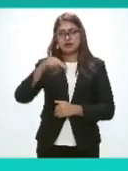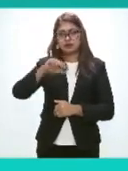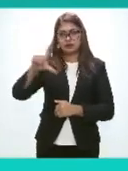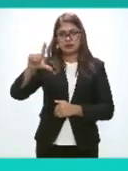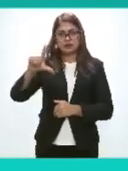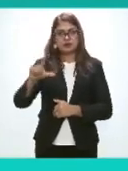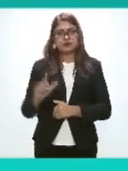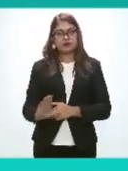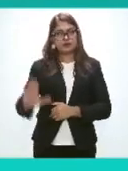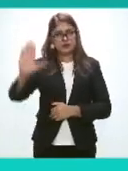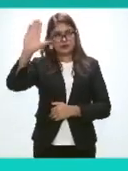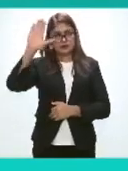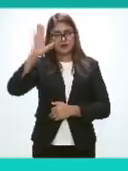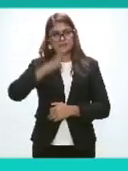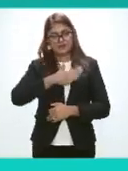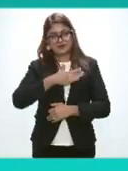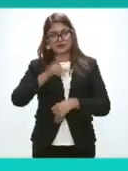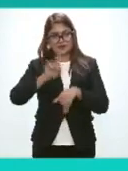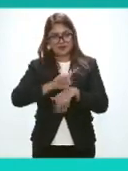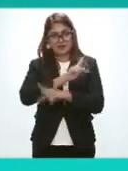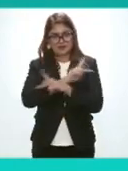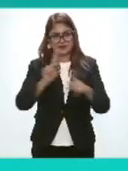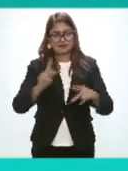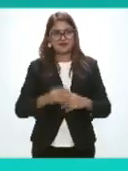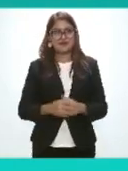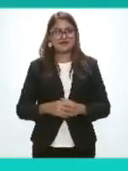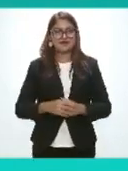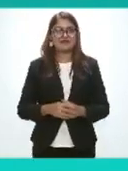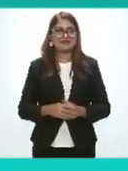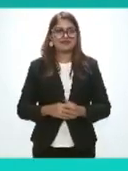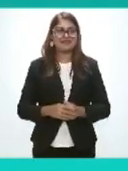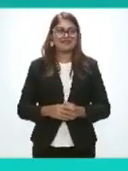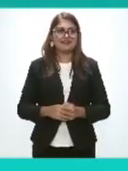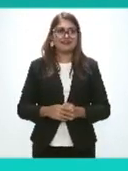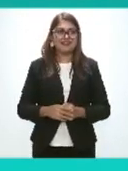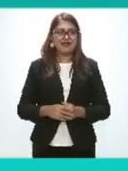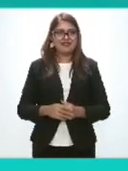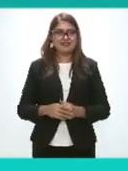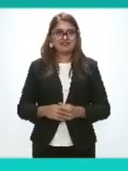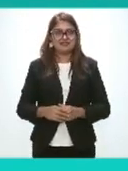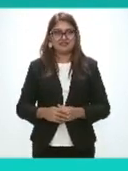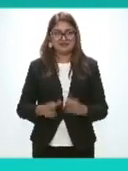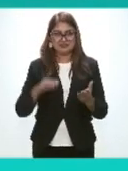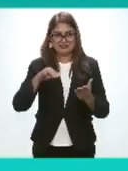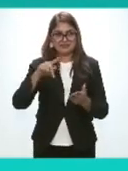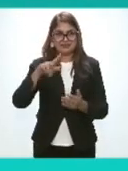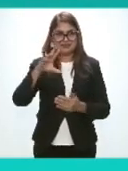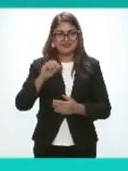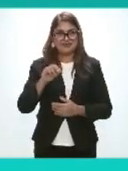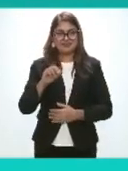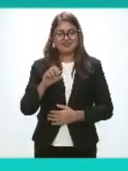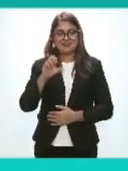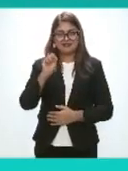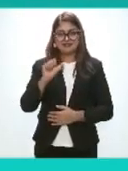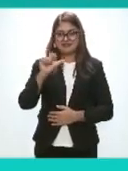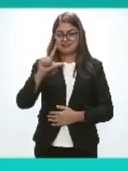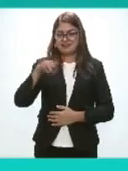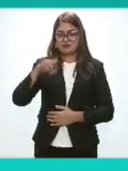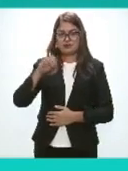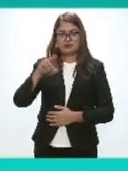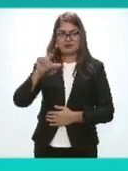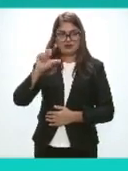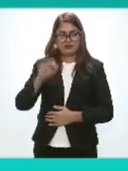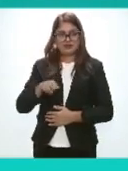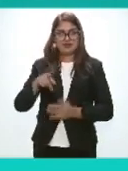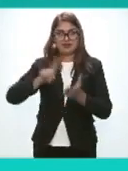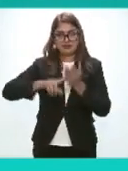Presente Buenos días a todas Y todos Gracias Gracias El maestro José Solana Salmorán Del Instituto De